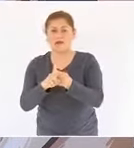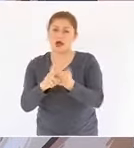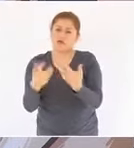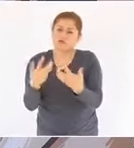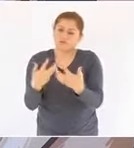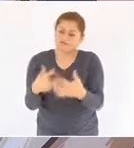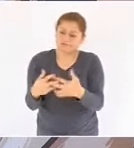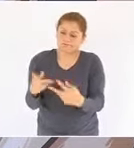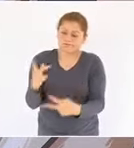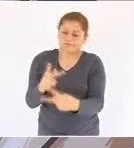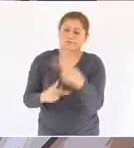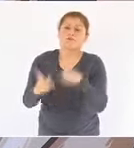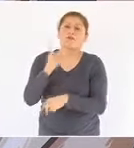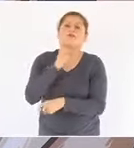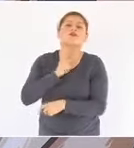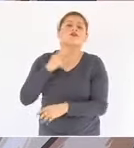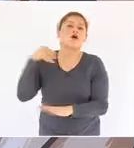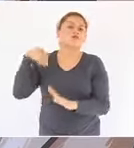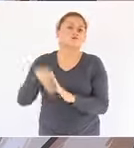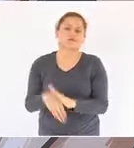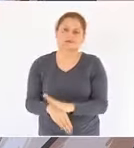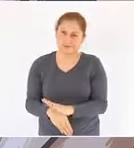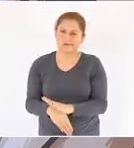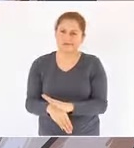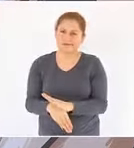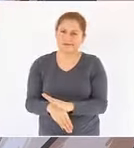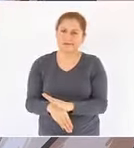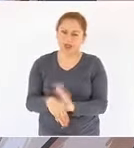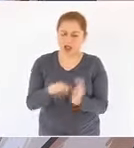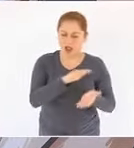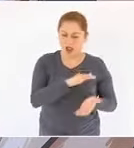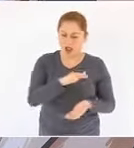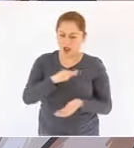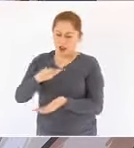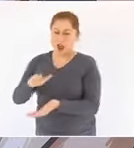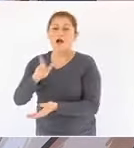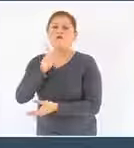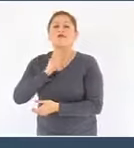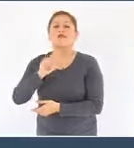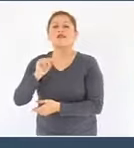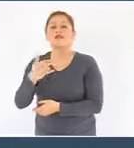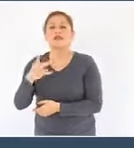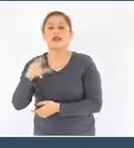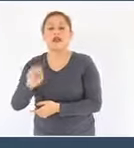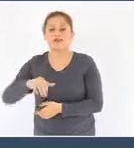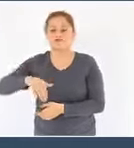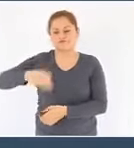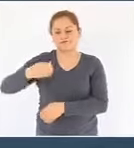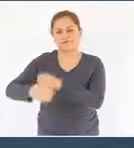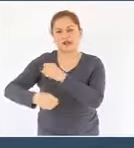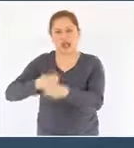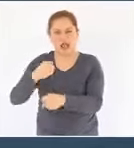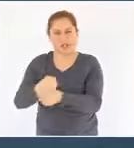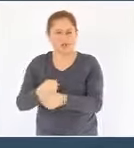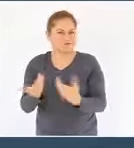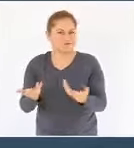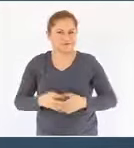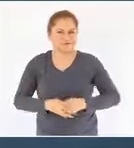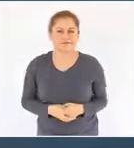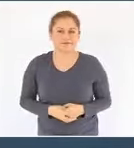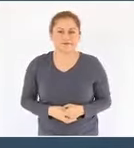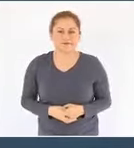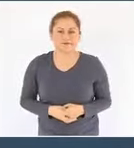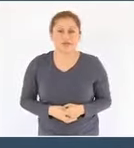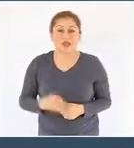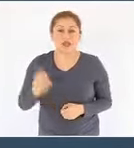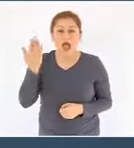particularmente un déficit de crudo ligero en los últimos años. Las inversiones en el